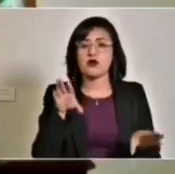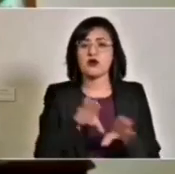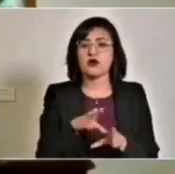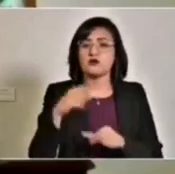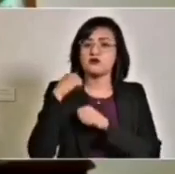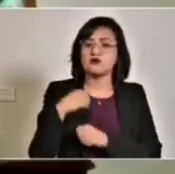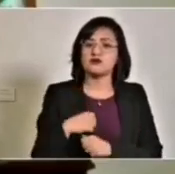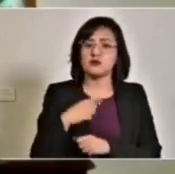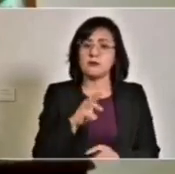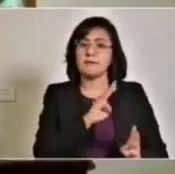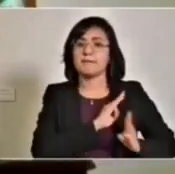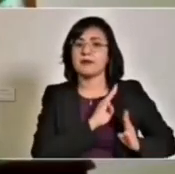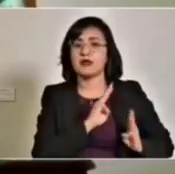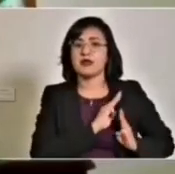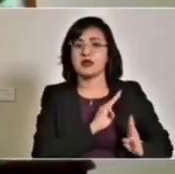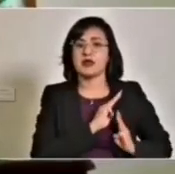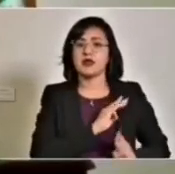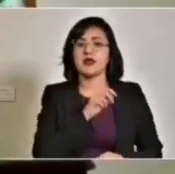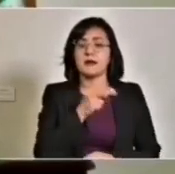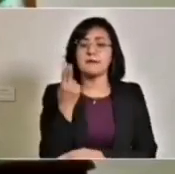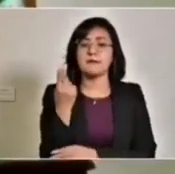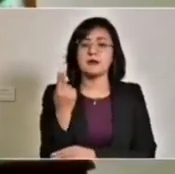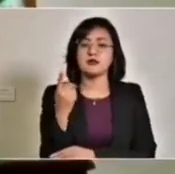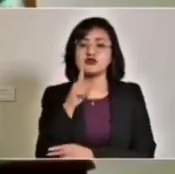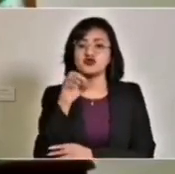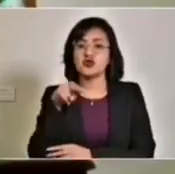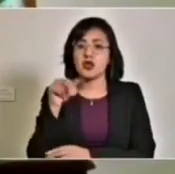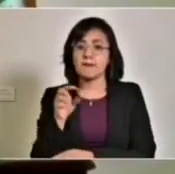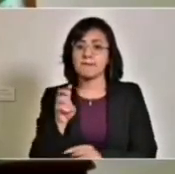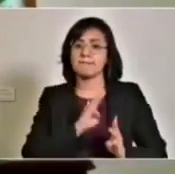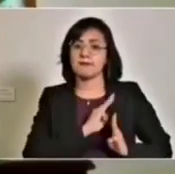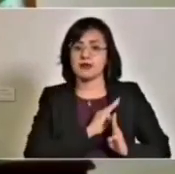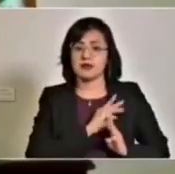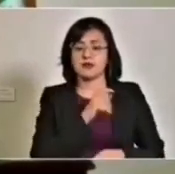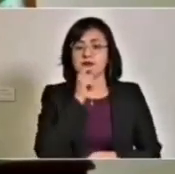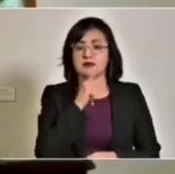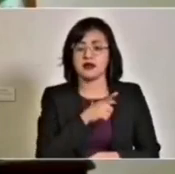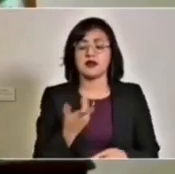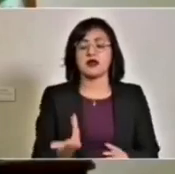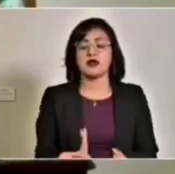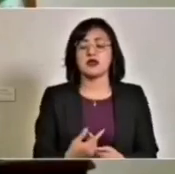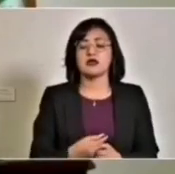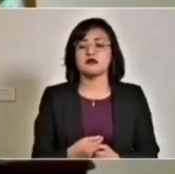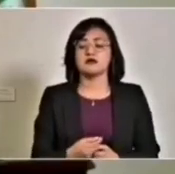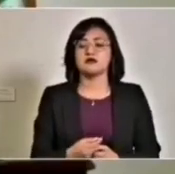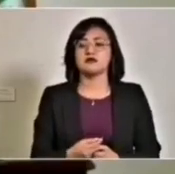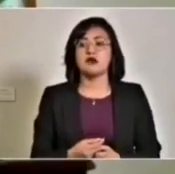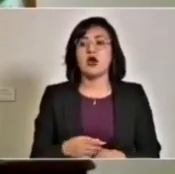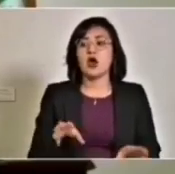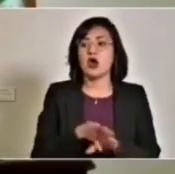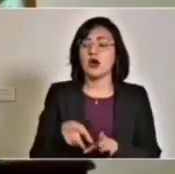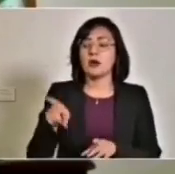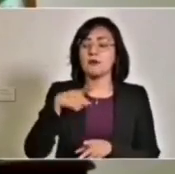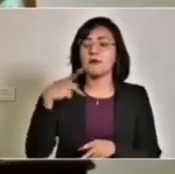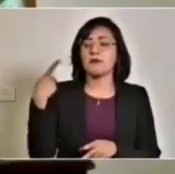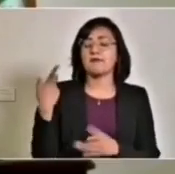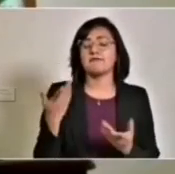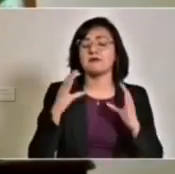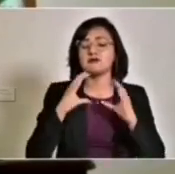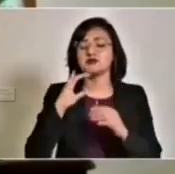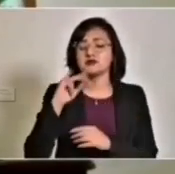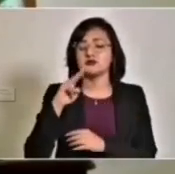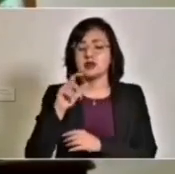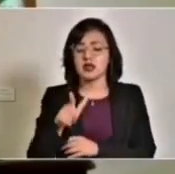autoridades militares de la veinticinco zona militar, y las distintas instancias, tanto de protección